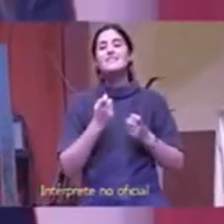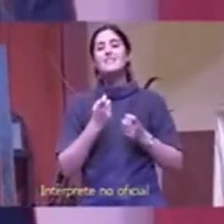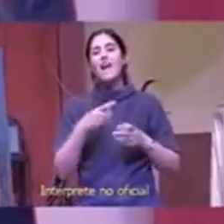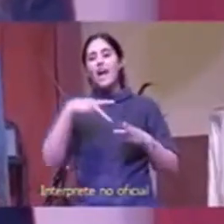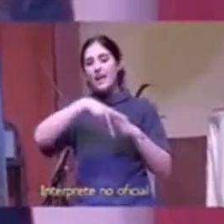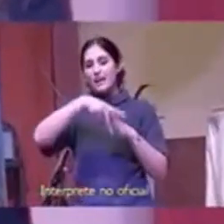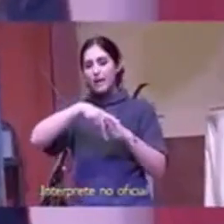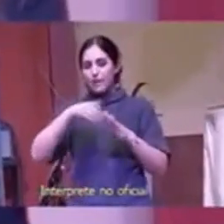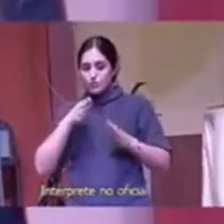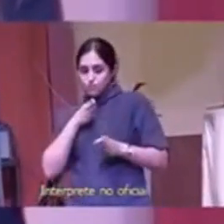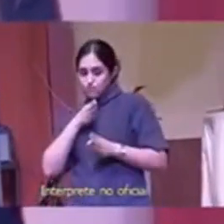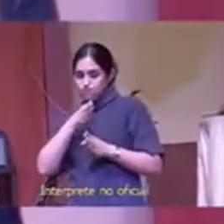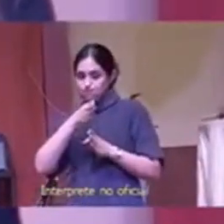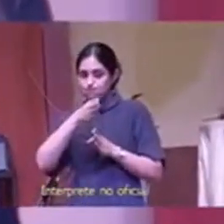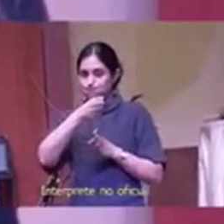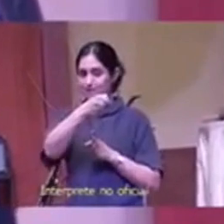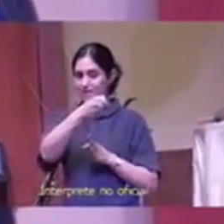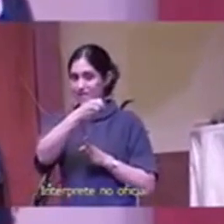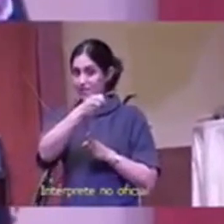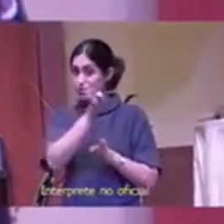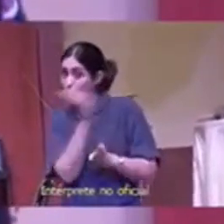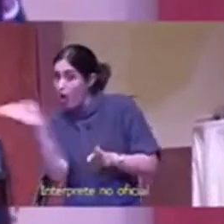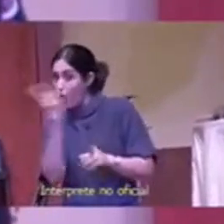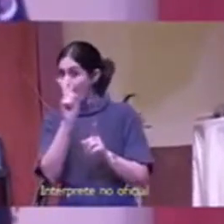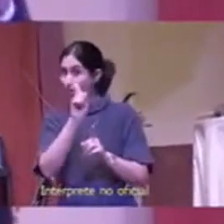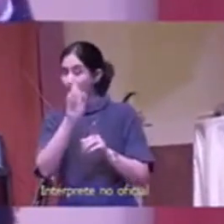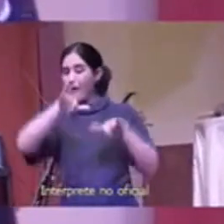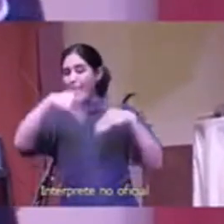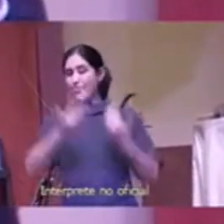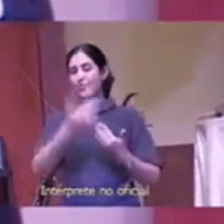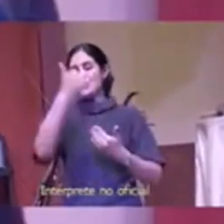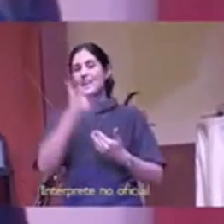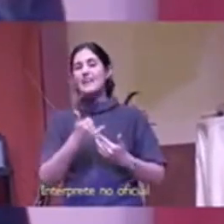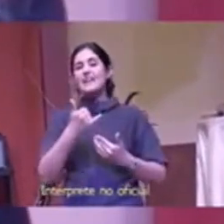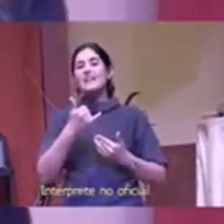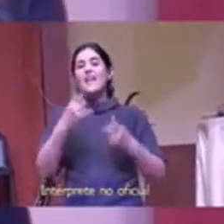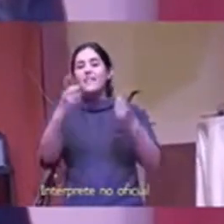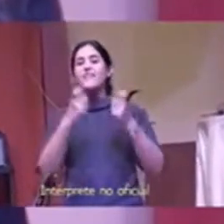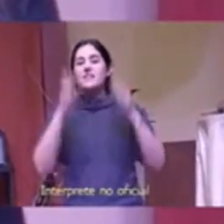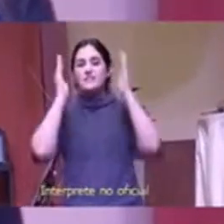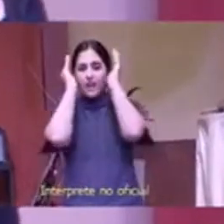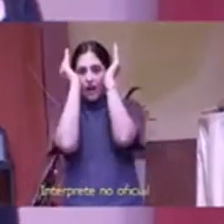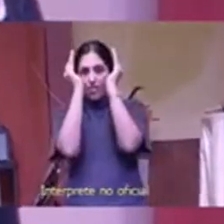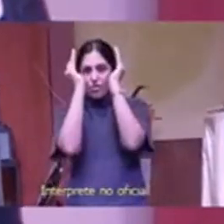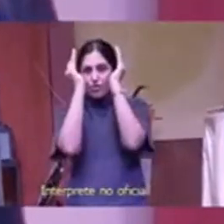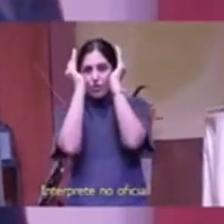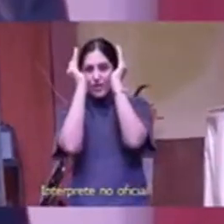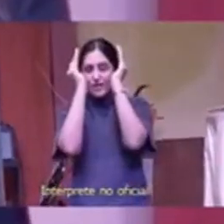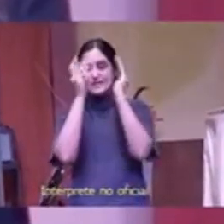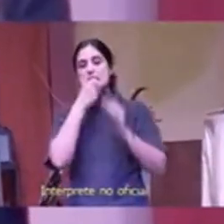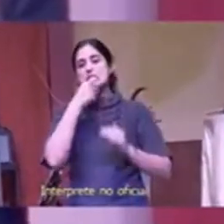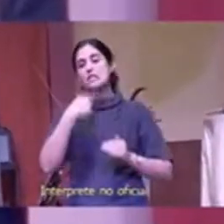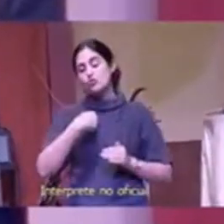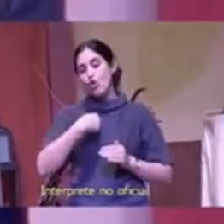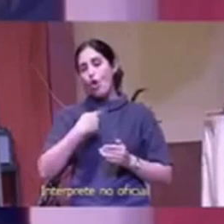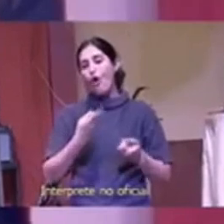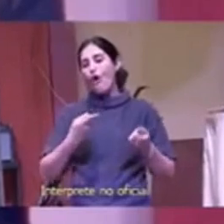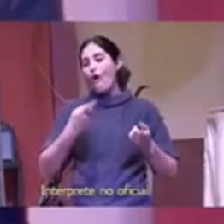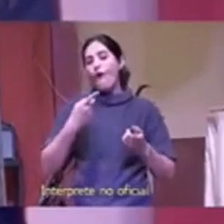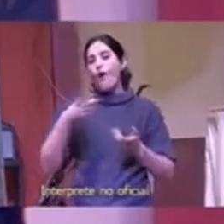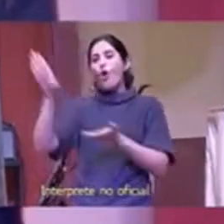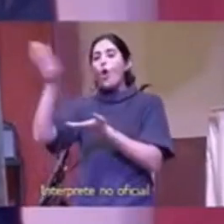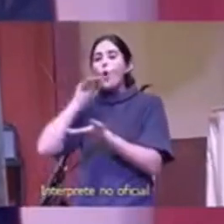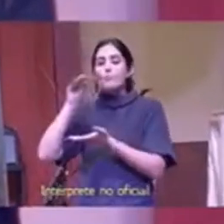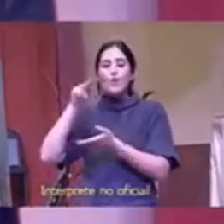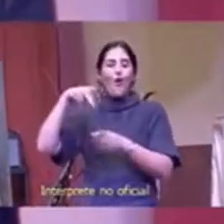una cosa muy importante que no estamos viendo como cristianos